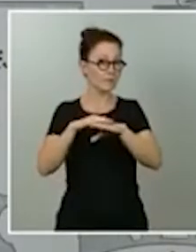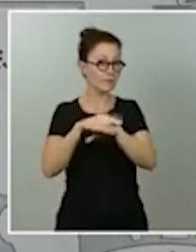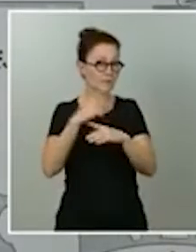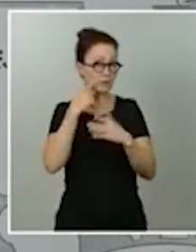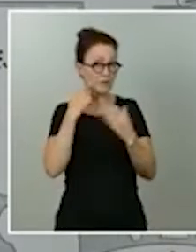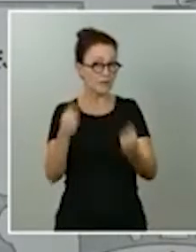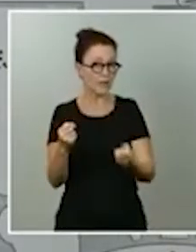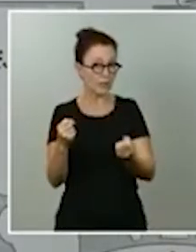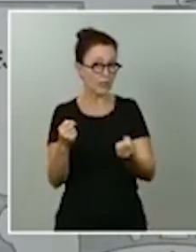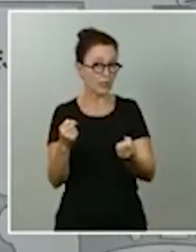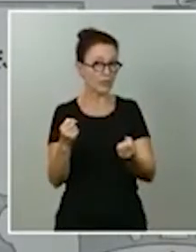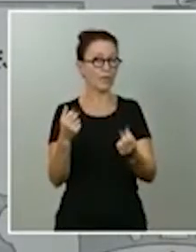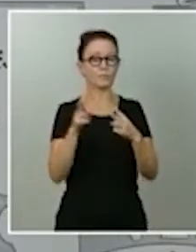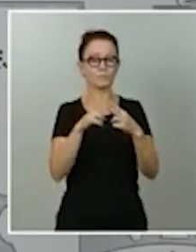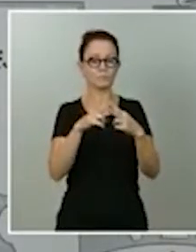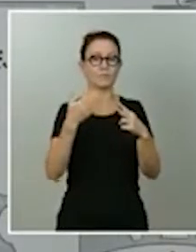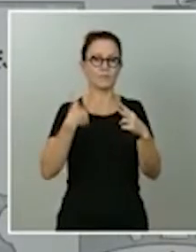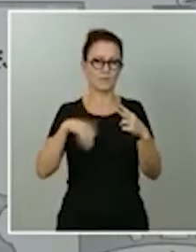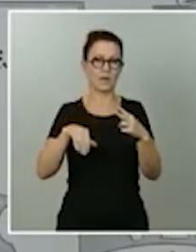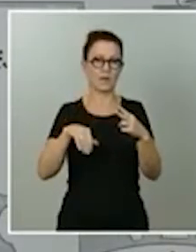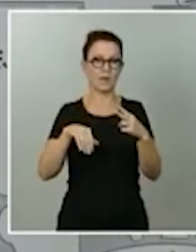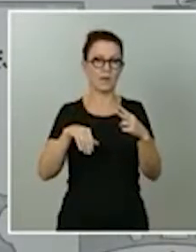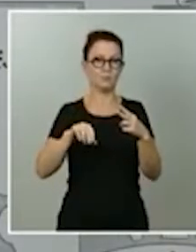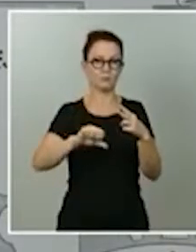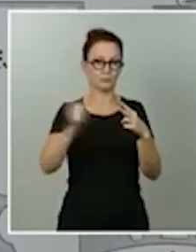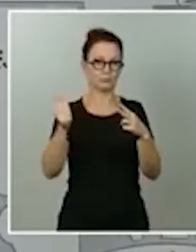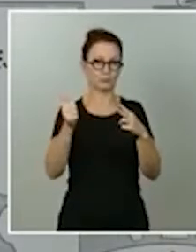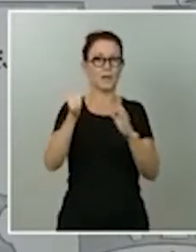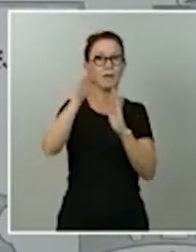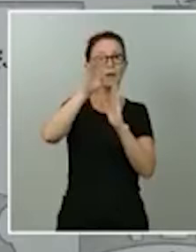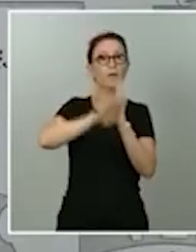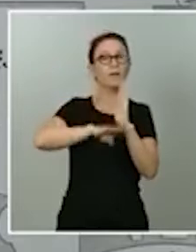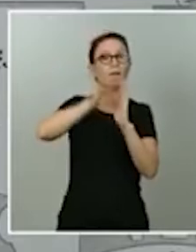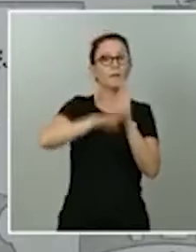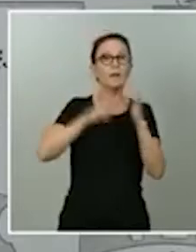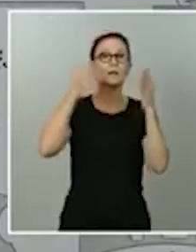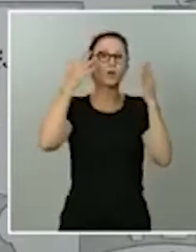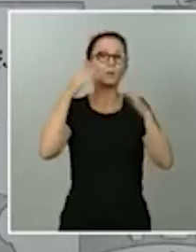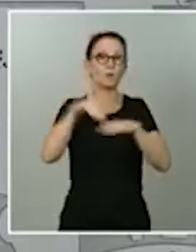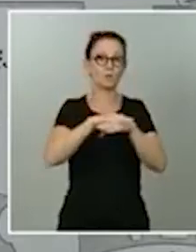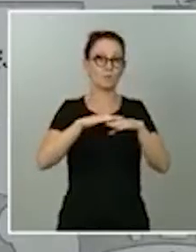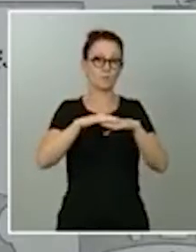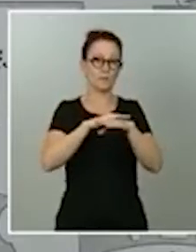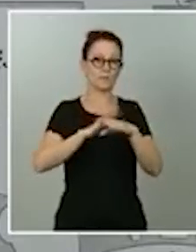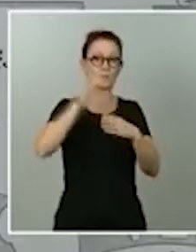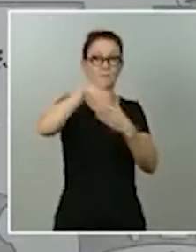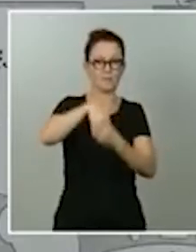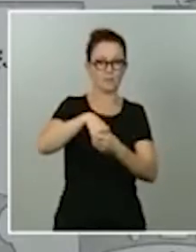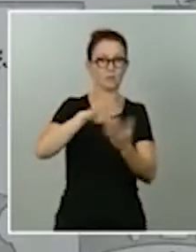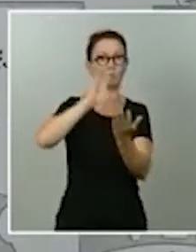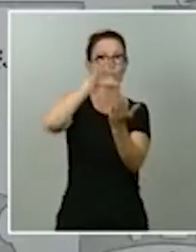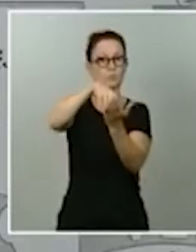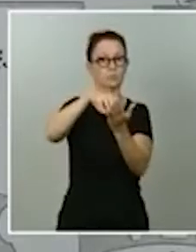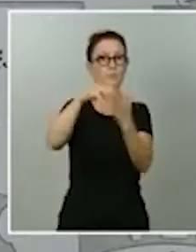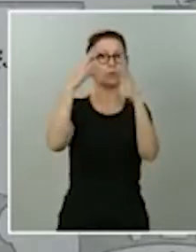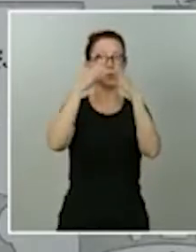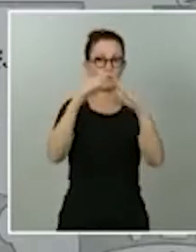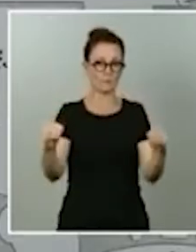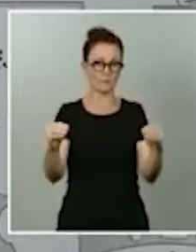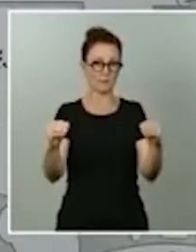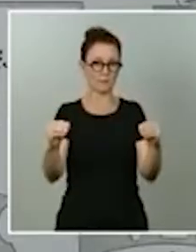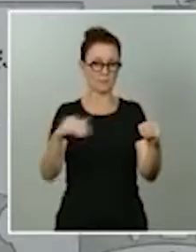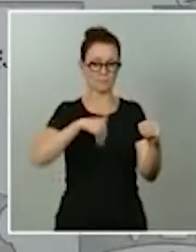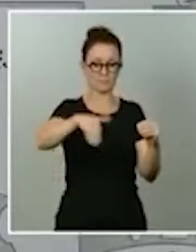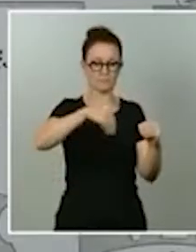aprobó una guía de recomendaciones básicas para los centros universitarios en cuanto a la vuelta a la educación universitaria a partir del mes de